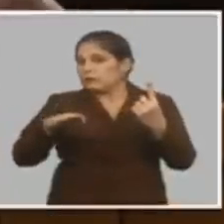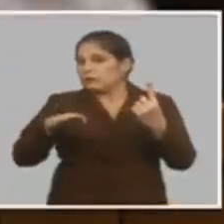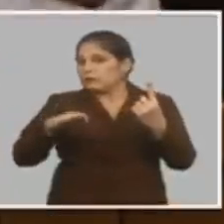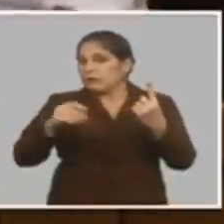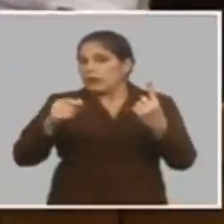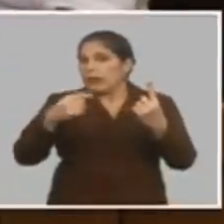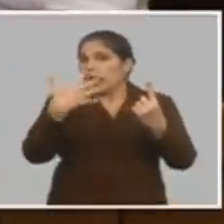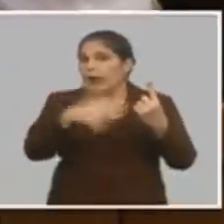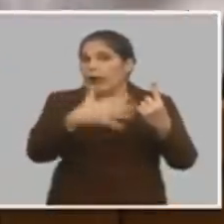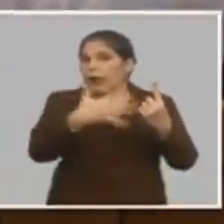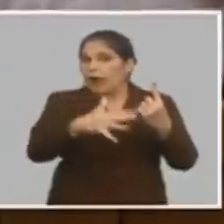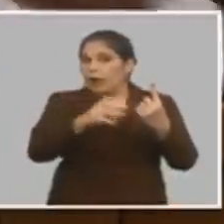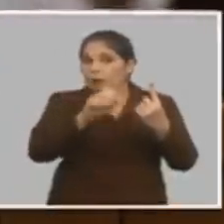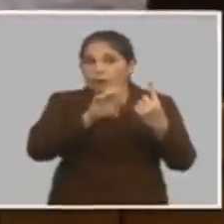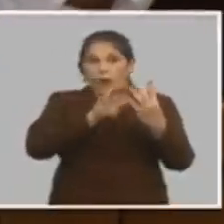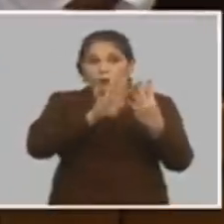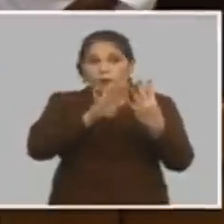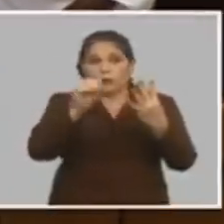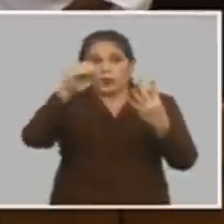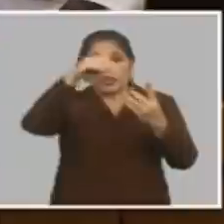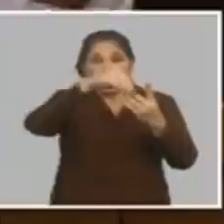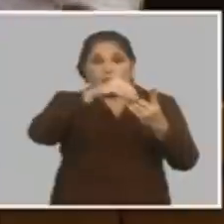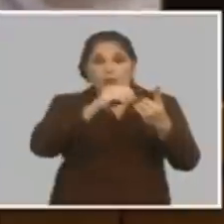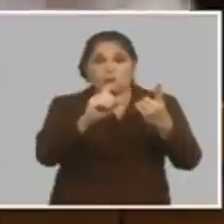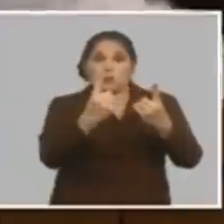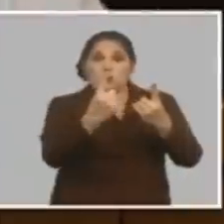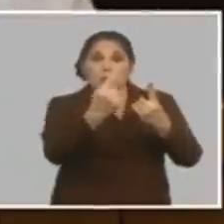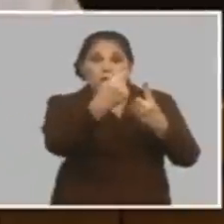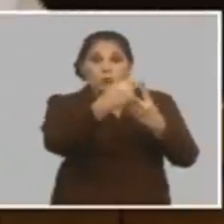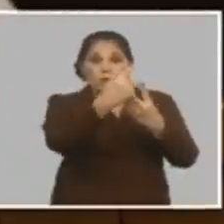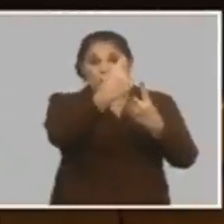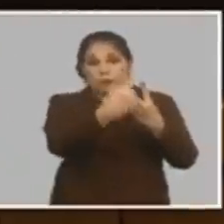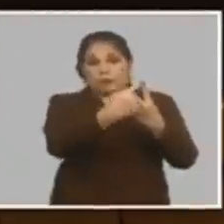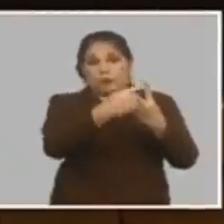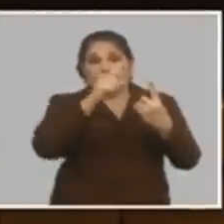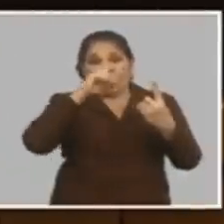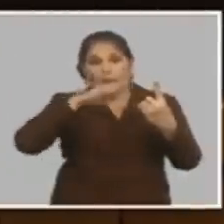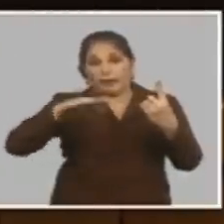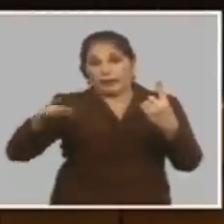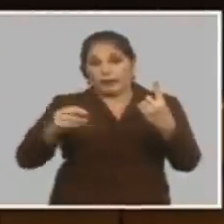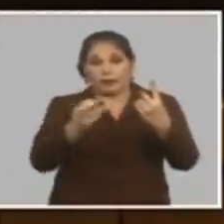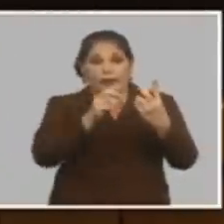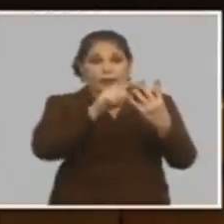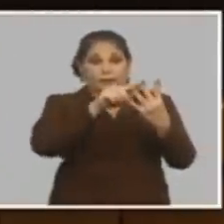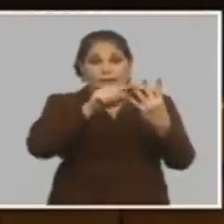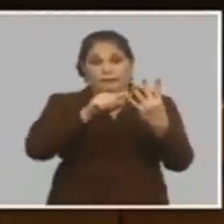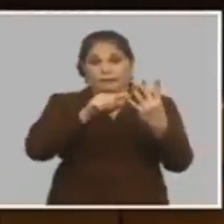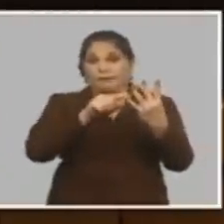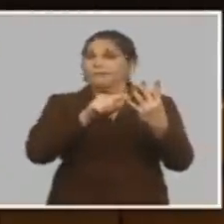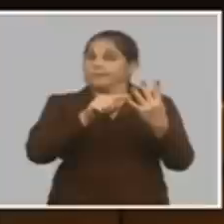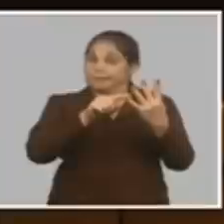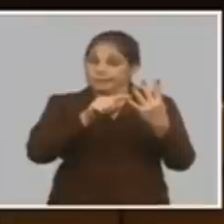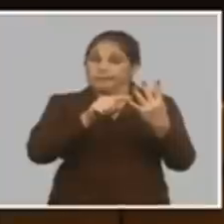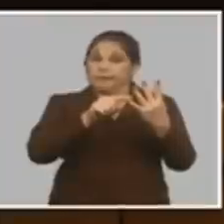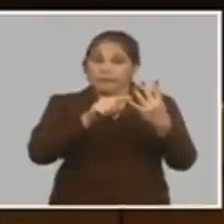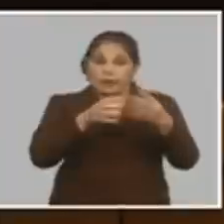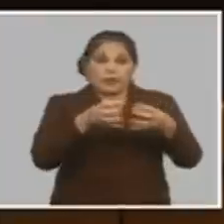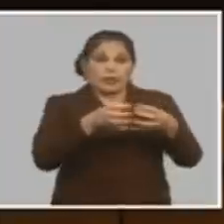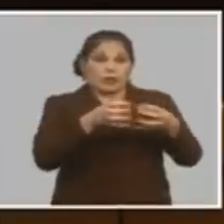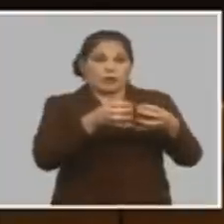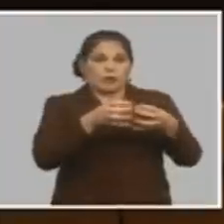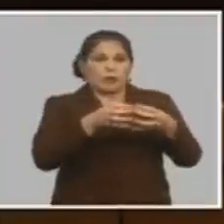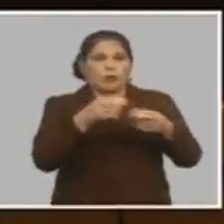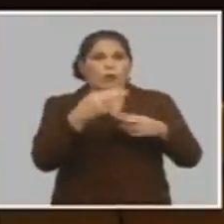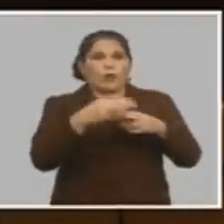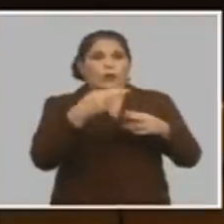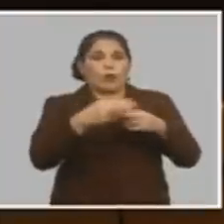van a subir los precios para los cuatro y el ingreso va a subir solo para la persona que trabaja entonces ese grupo le vamos